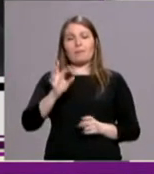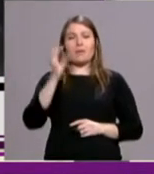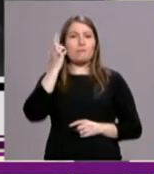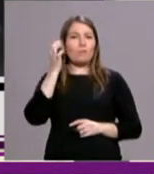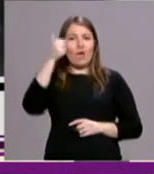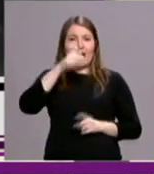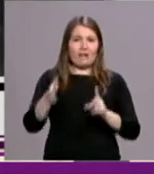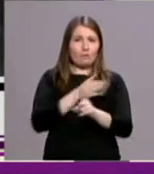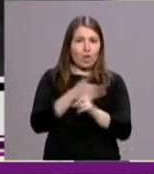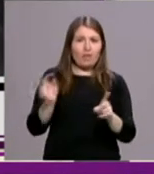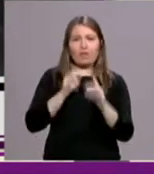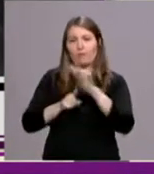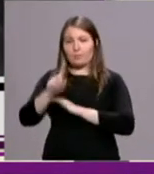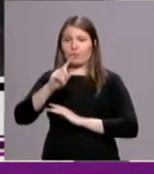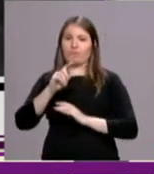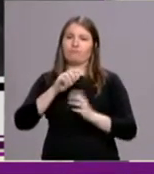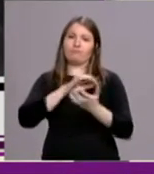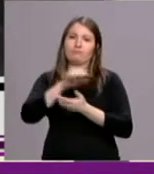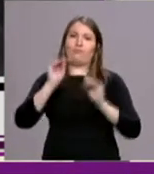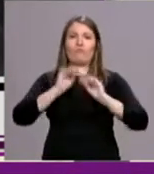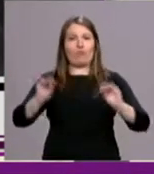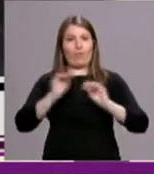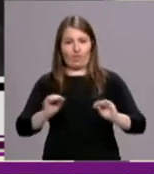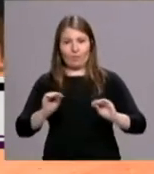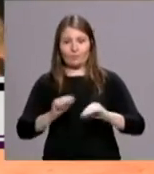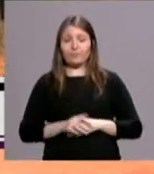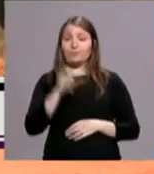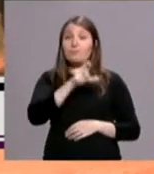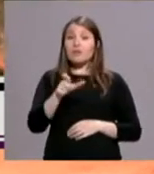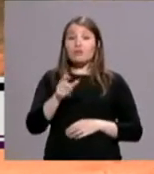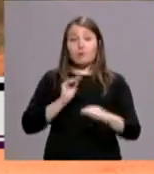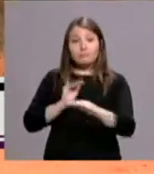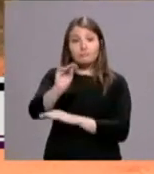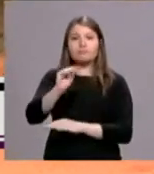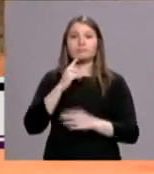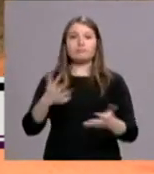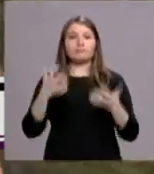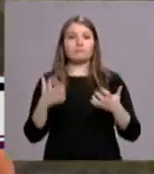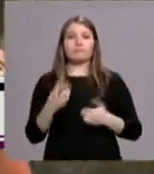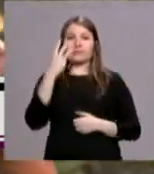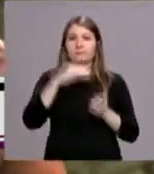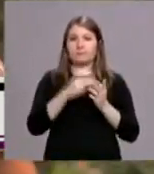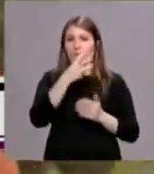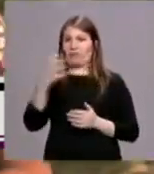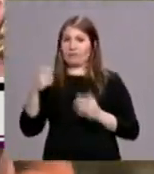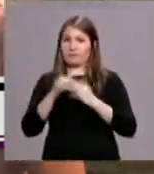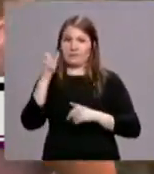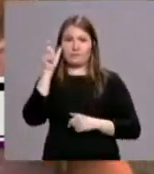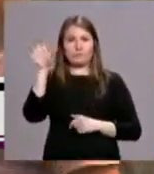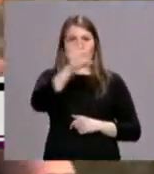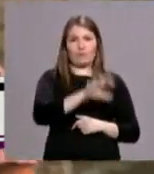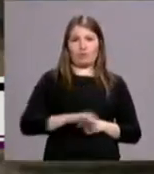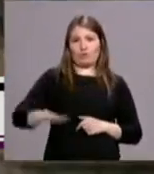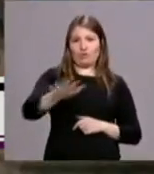mujer, entre otros. Los beneficiarios del proyecto, 3.340 personas provenientes de 12 comunidades rurales. Como apoyo les